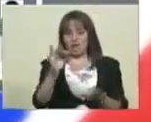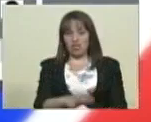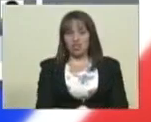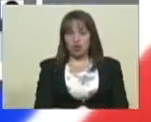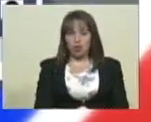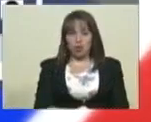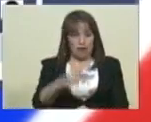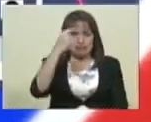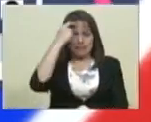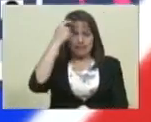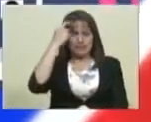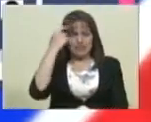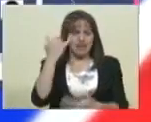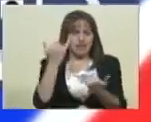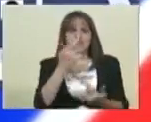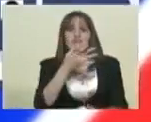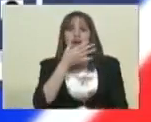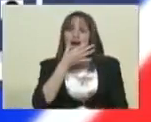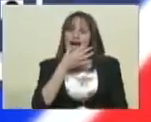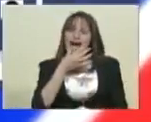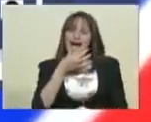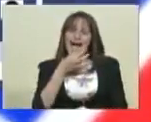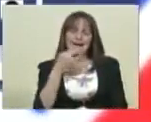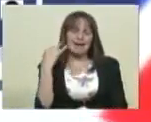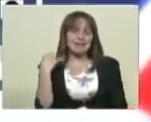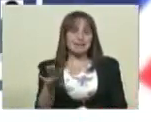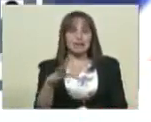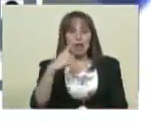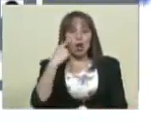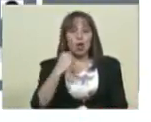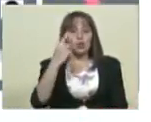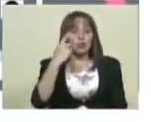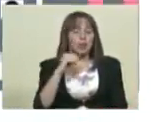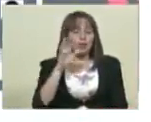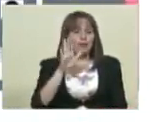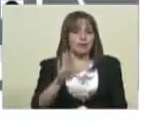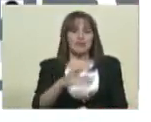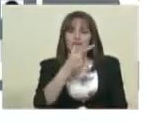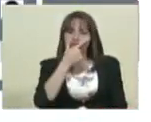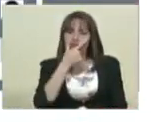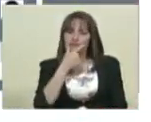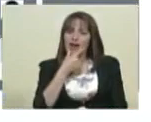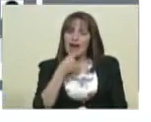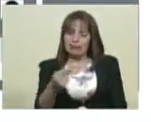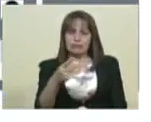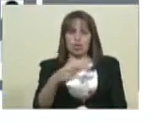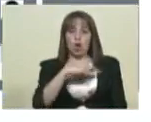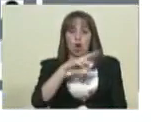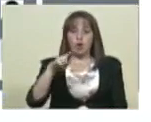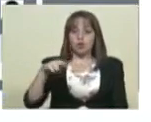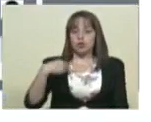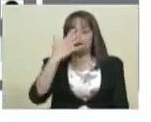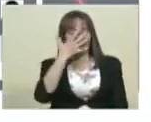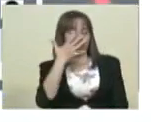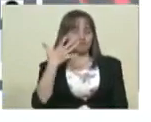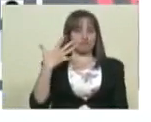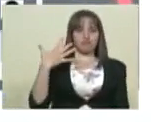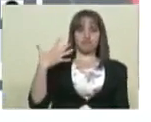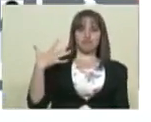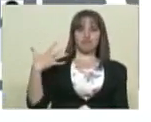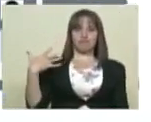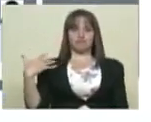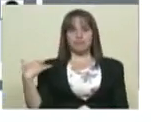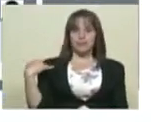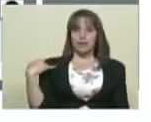avanzado, pero a la vez muy simple, y las personas se han acostumbrado, que ese es nuestro sistema electoral, nos llena de orgullo. Así que nosotros no